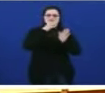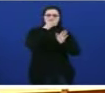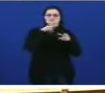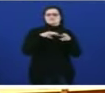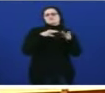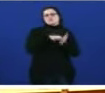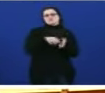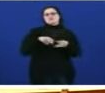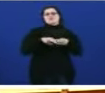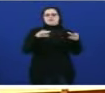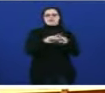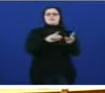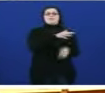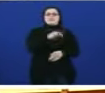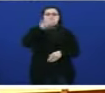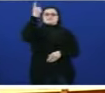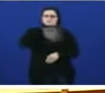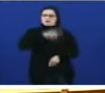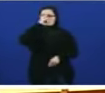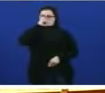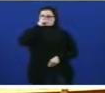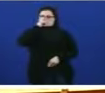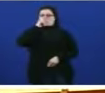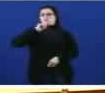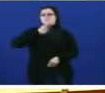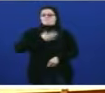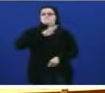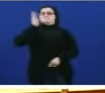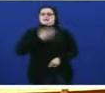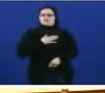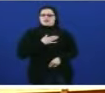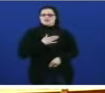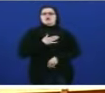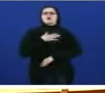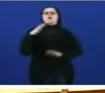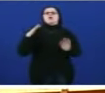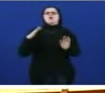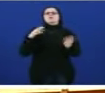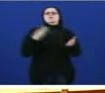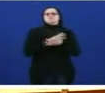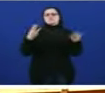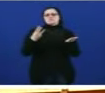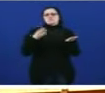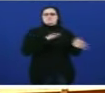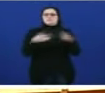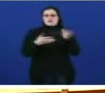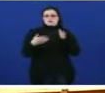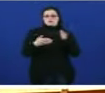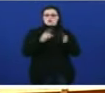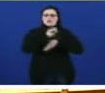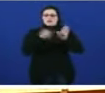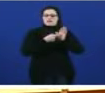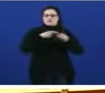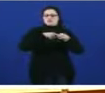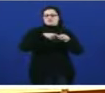E lembre, por certo, que o próximo da 8 de marzo pasado mañán vence o prazo establecido por esta lei para elevar a cuantía